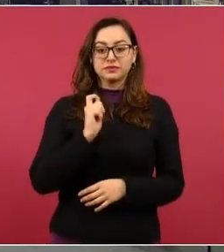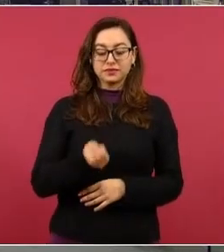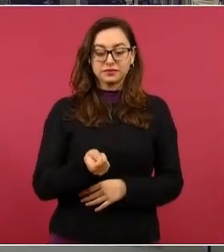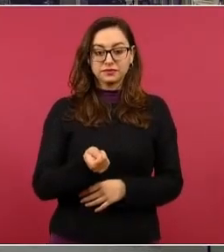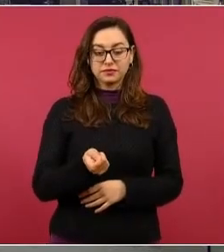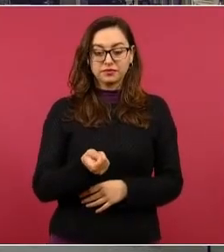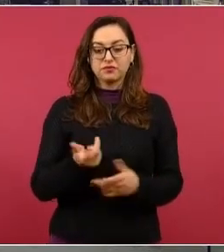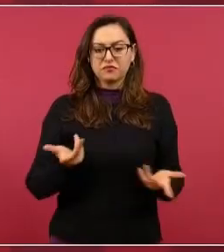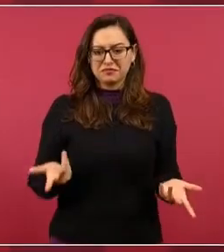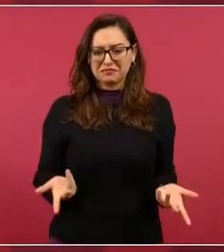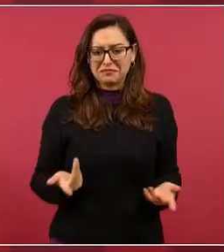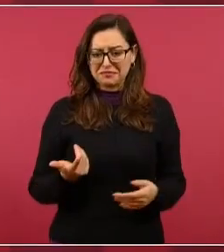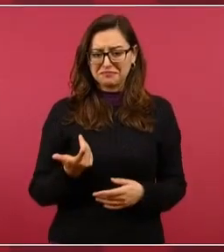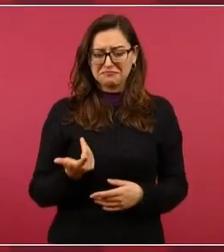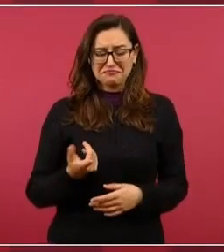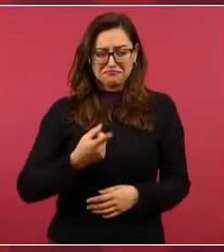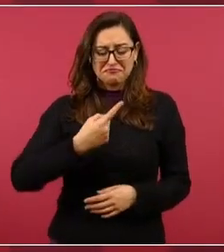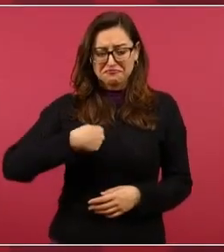tenemos